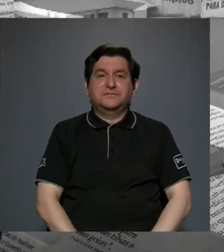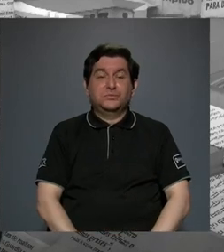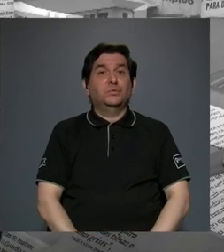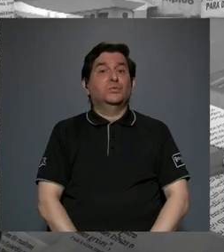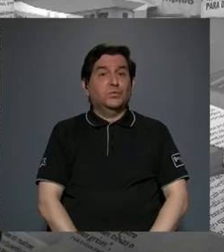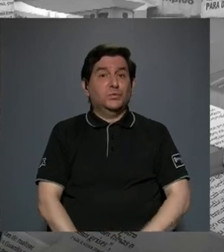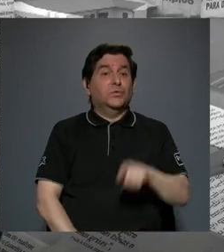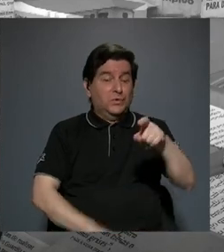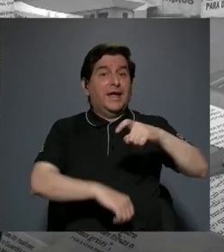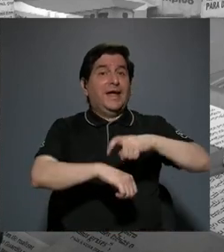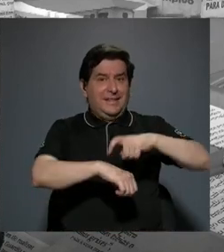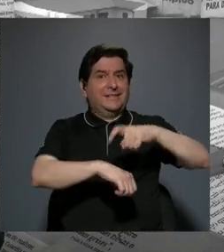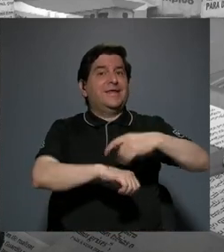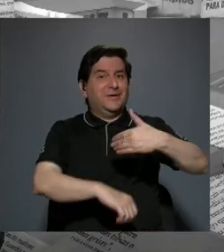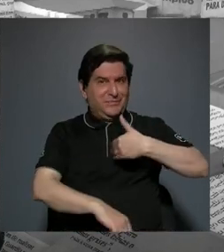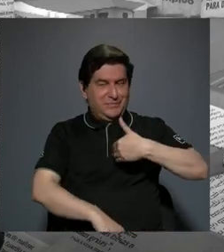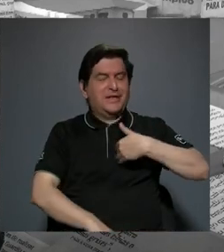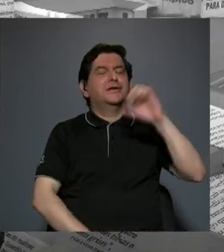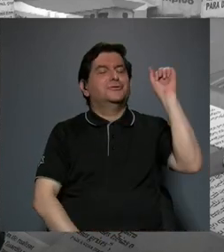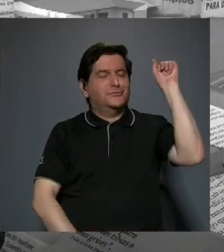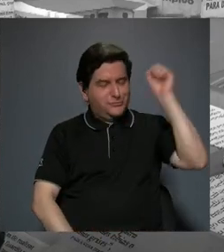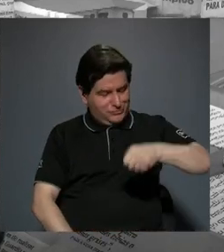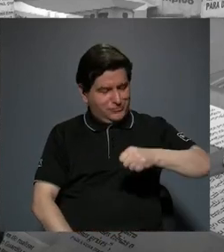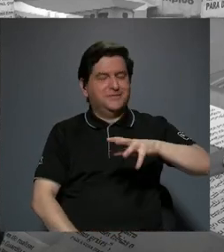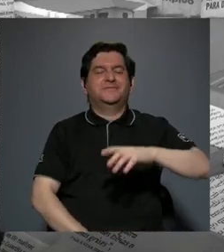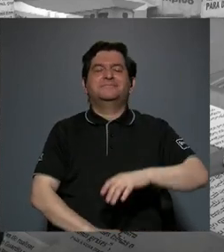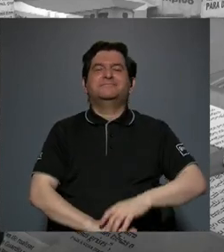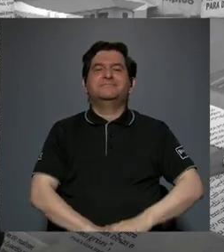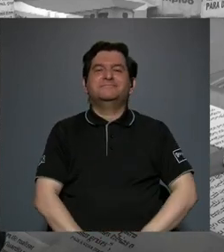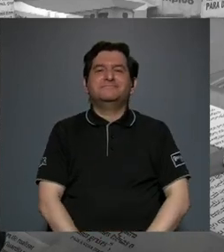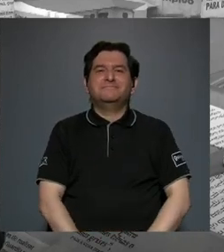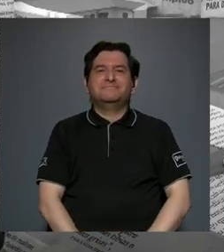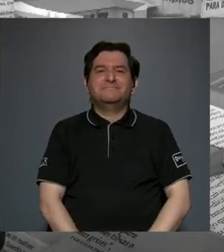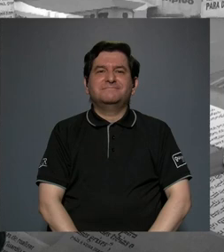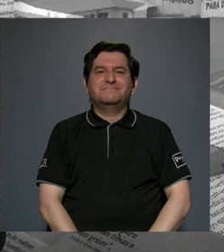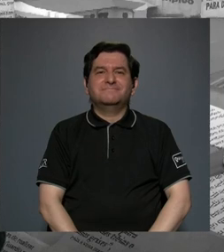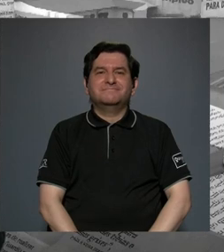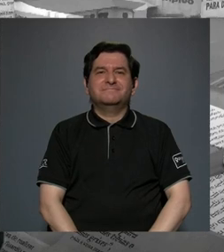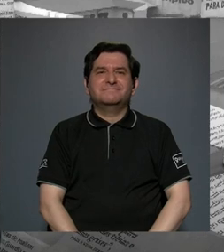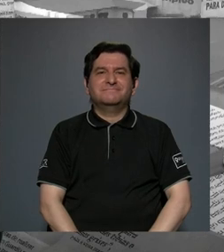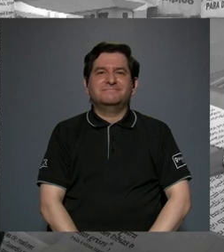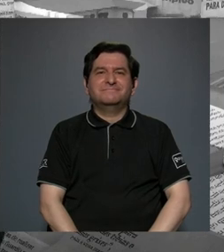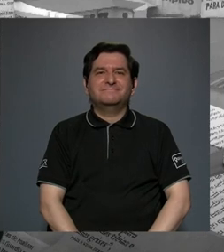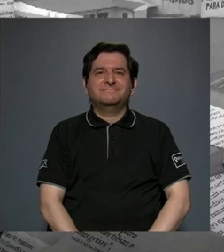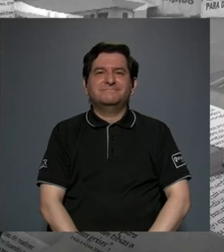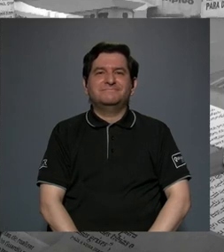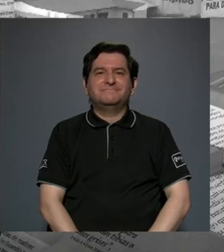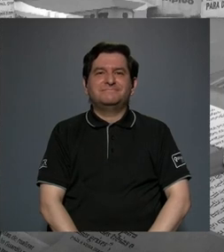y dedicar ese espacio Sacar y dedicar el espacio dentro de la